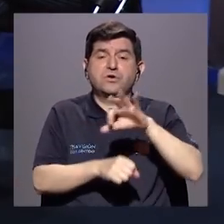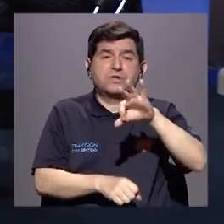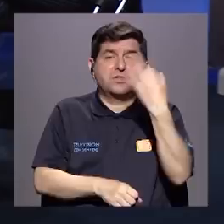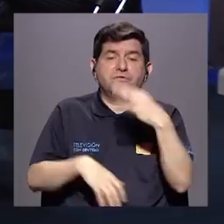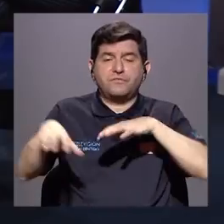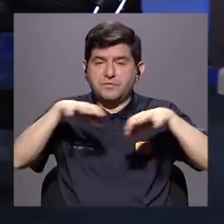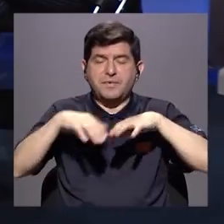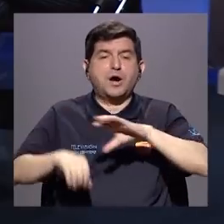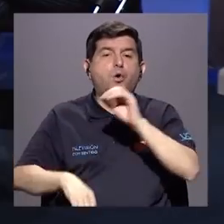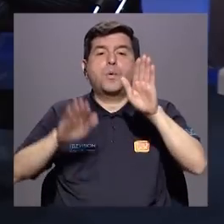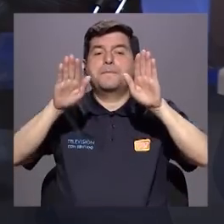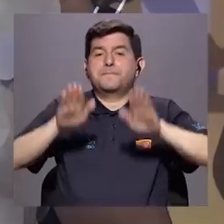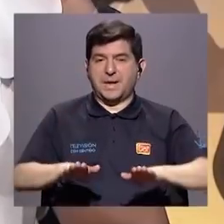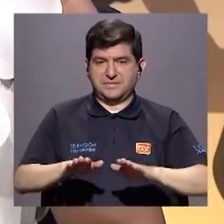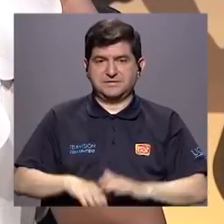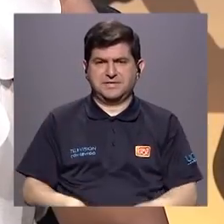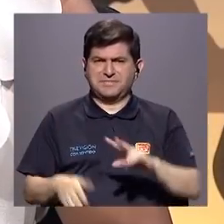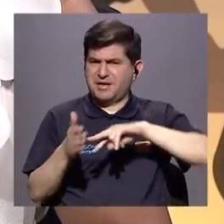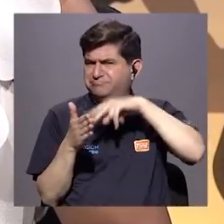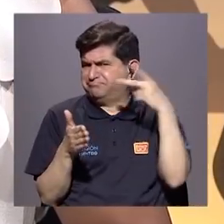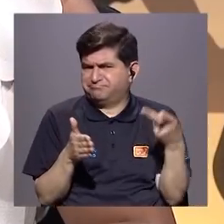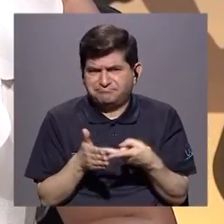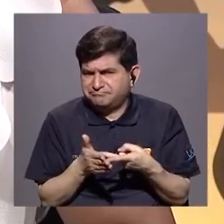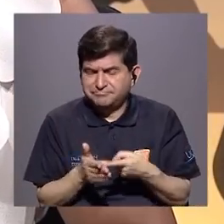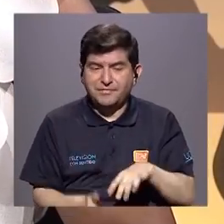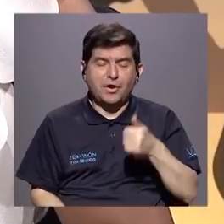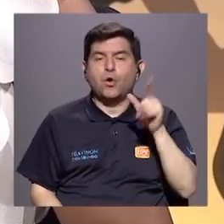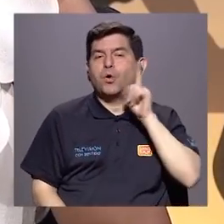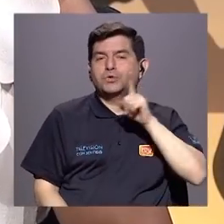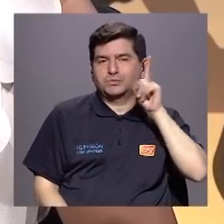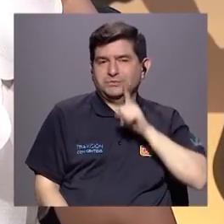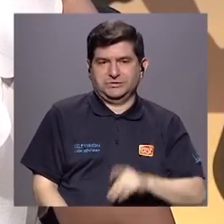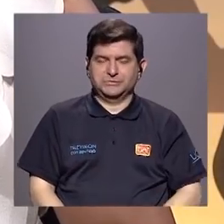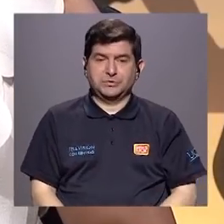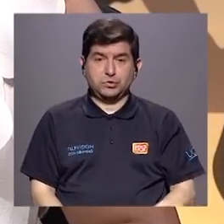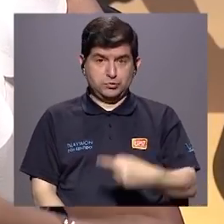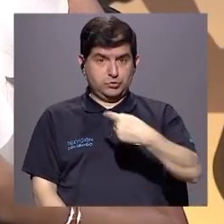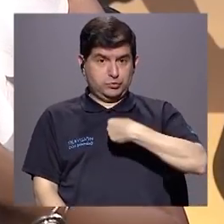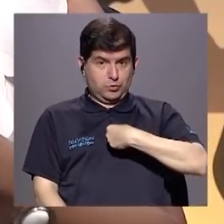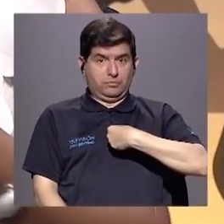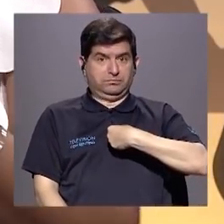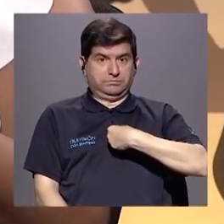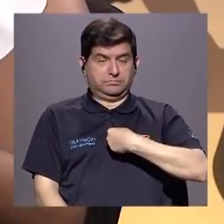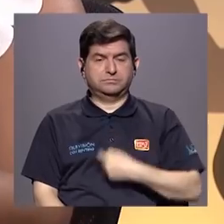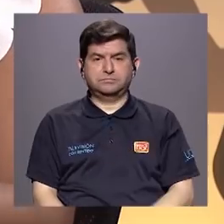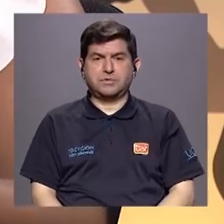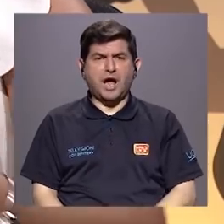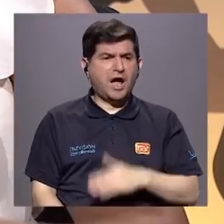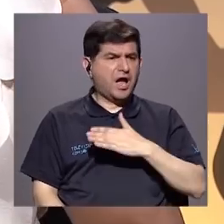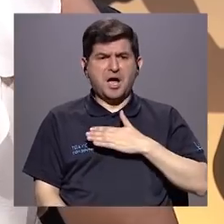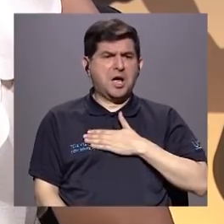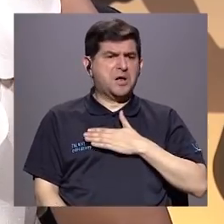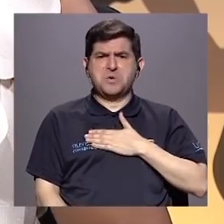hacer de una manera activa o pasiva. Esto quiere decir, y es otro de los mitos, yo no es conmigo y no me meto,